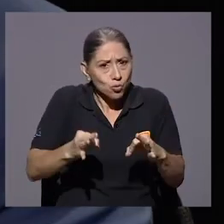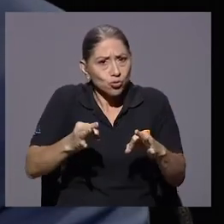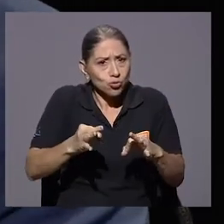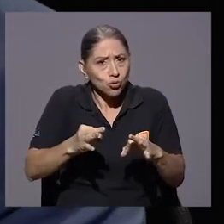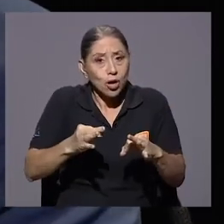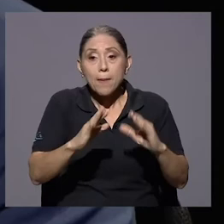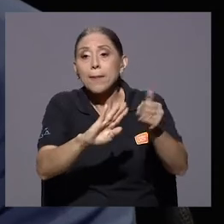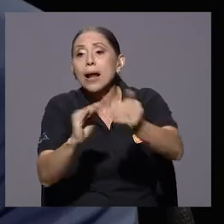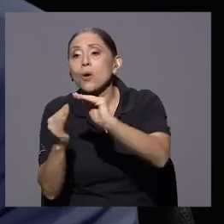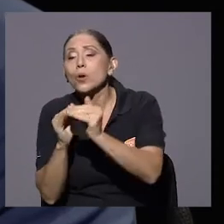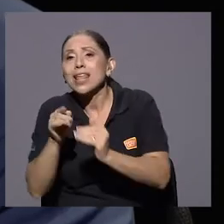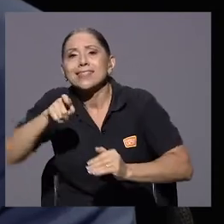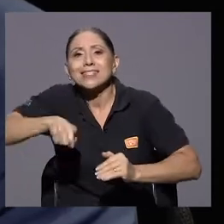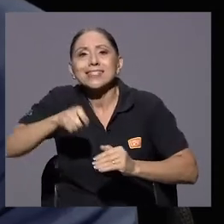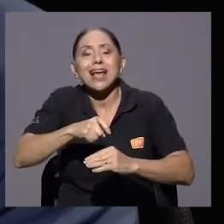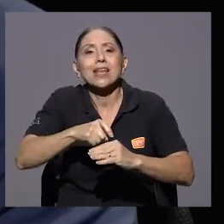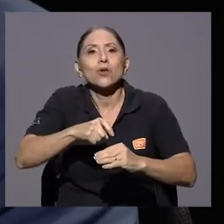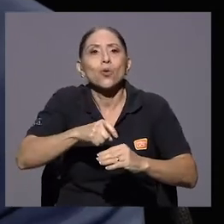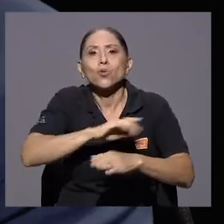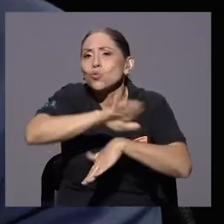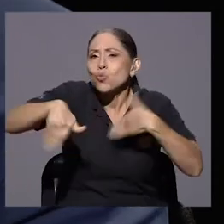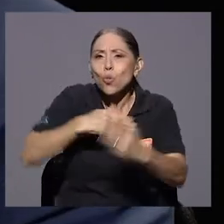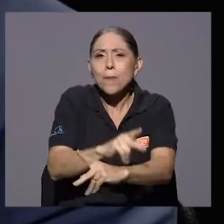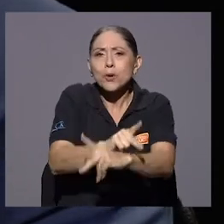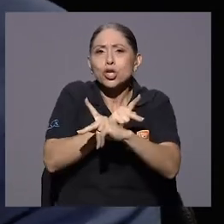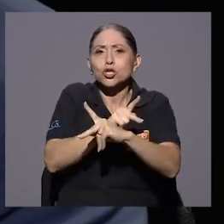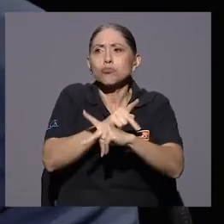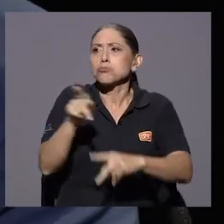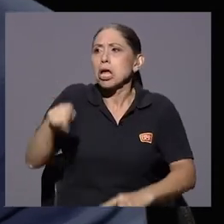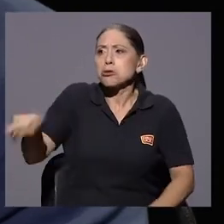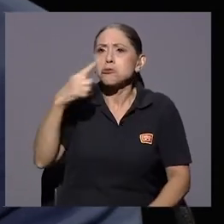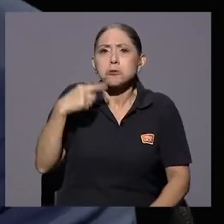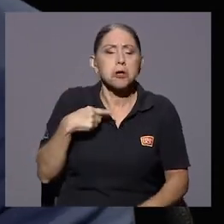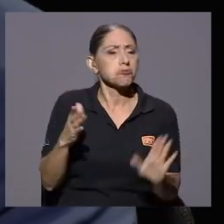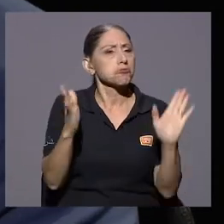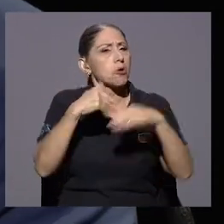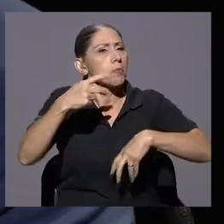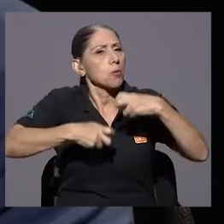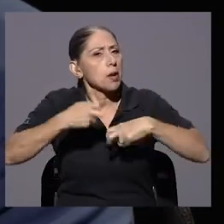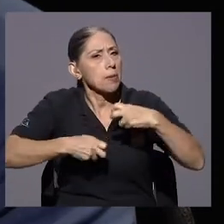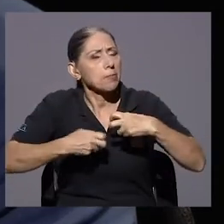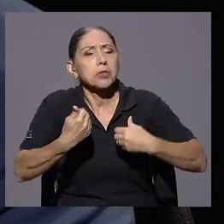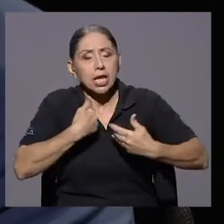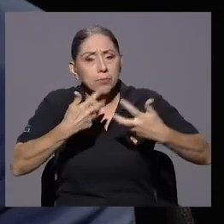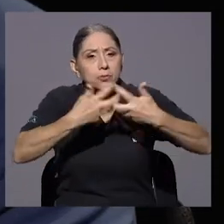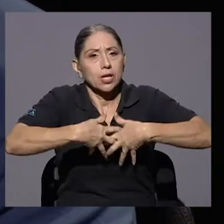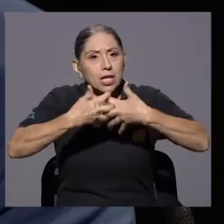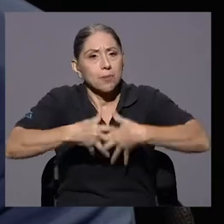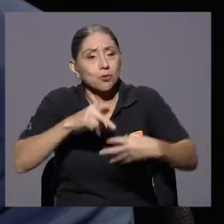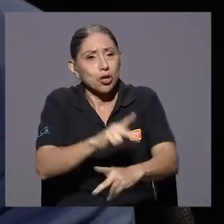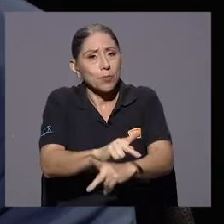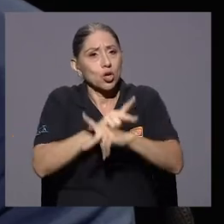los equipos de protección. Y nos dicen, no hay ningún problema, tenemos equipos de protección para los tres próximos meses. Y cuál es nuestra sorpresa,